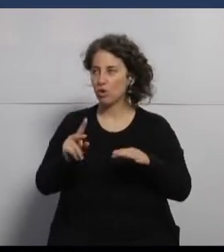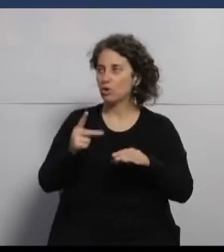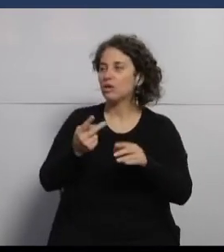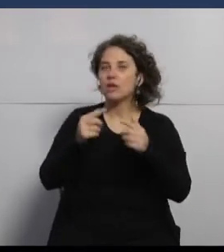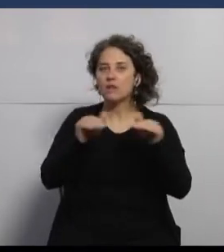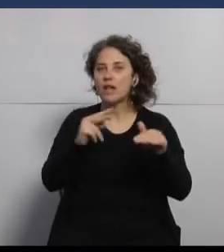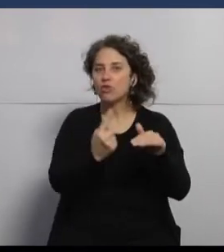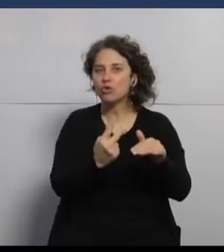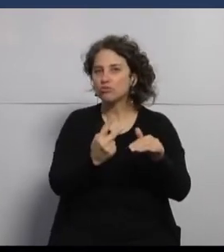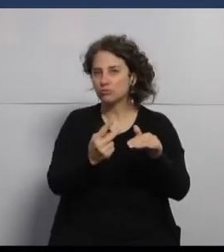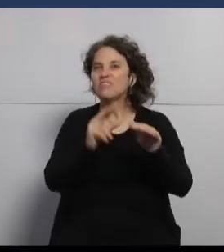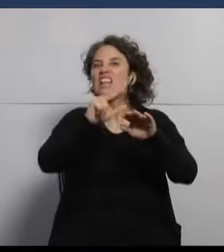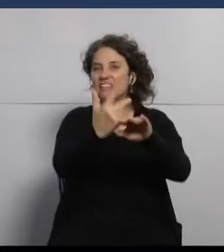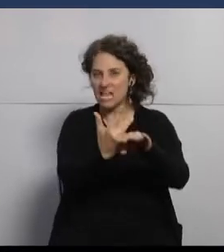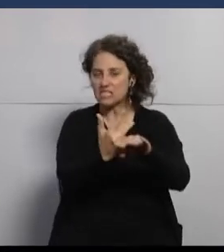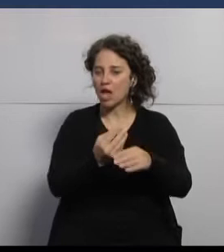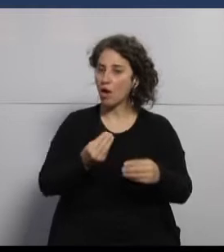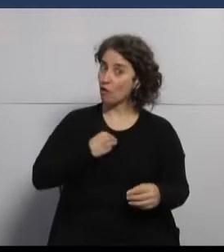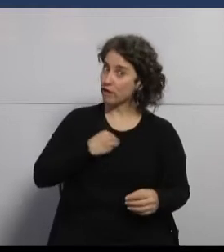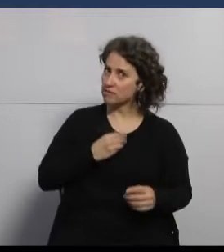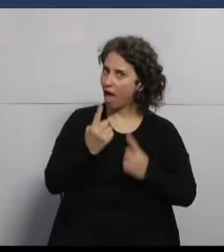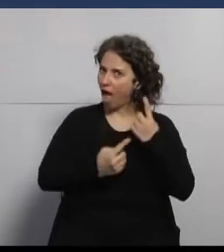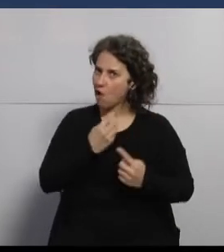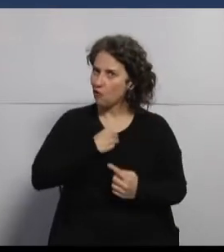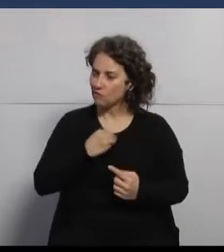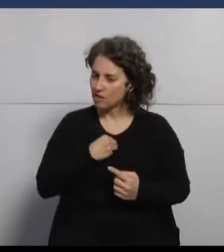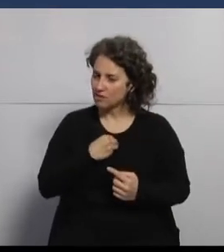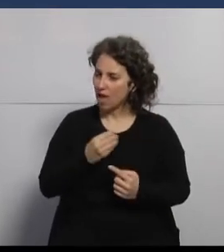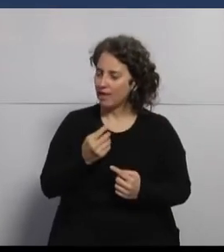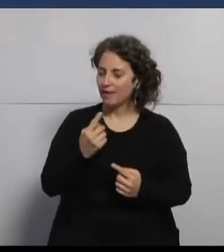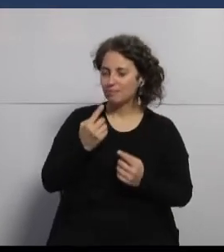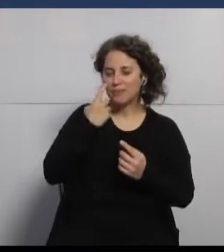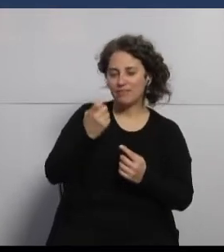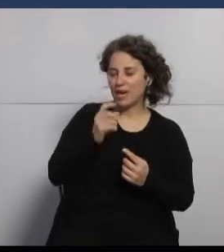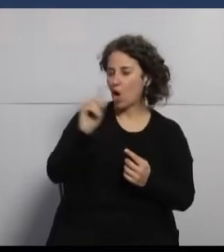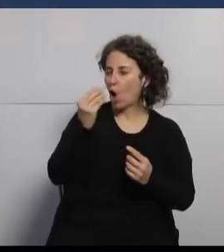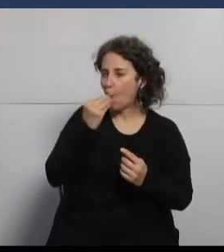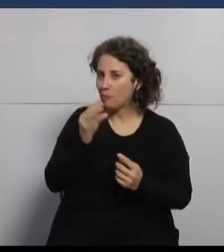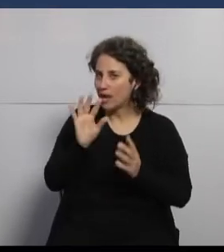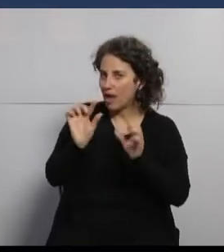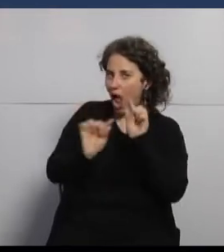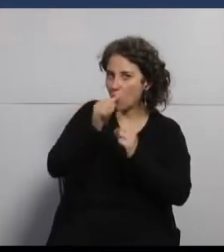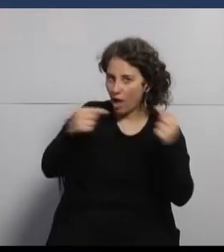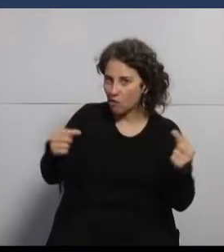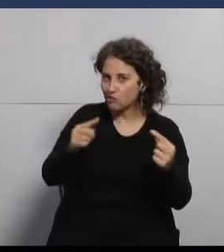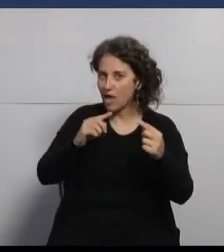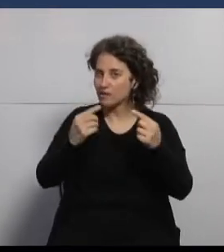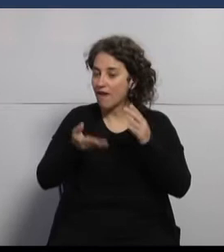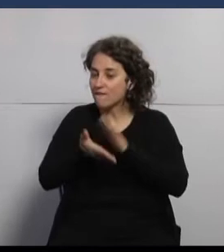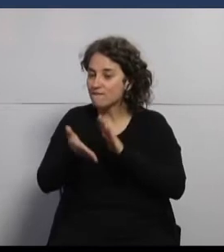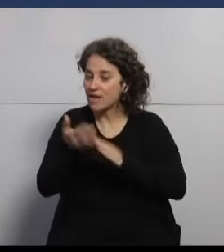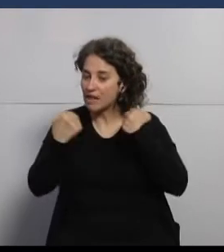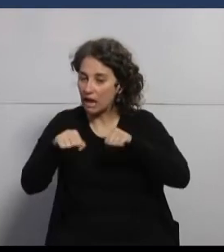confianza, en algunos manejos de las... Y uno lo ve, evita ciertas comidas, hace algo de ejercicio, ¿de acuerdo? Es